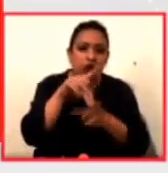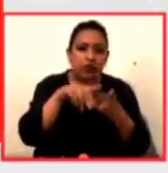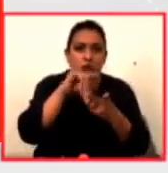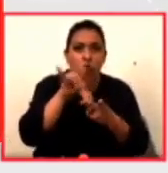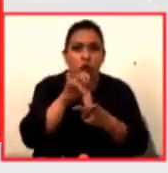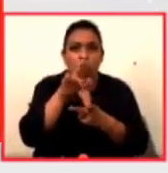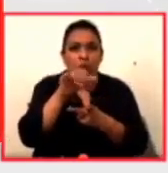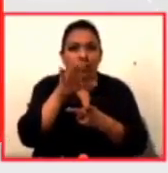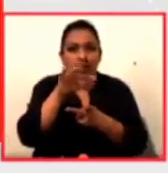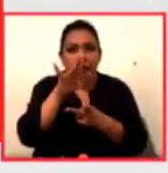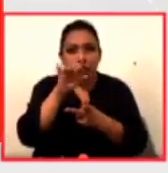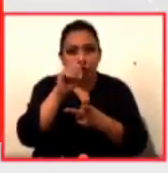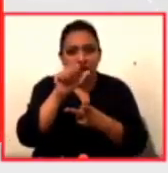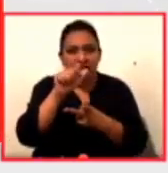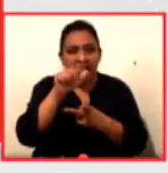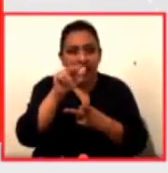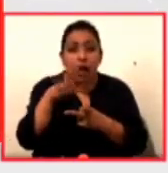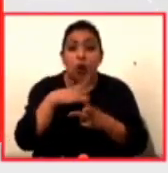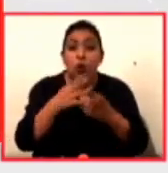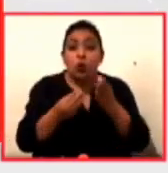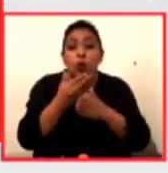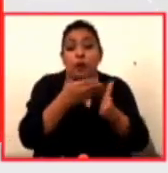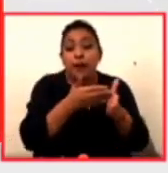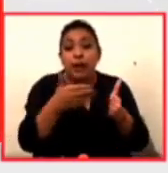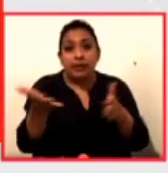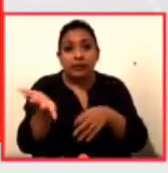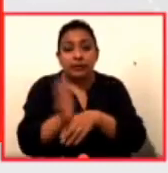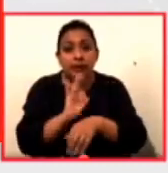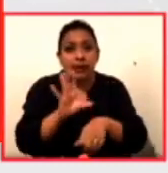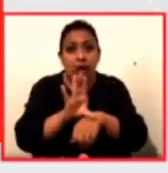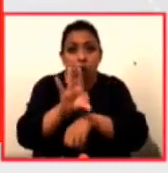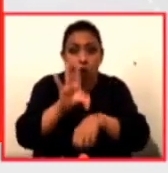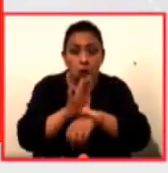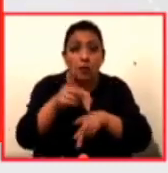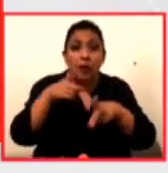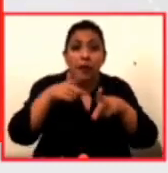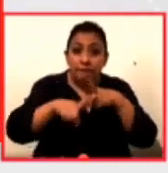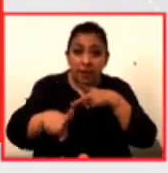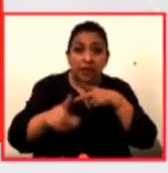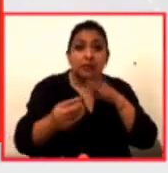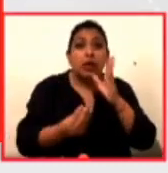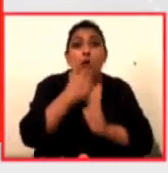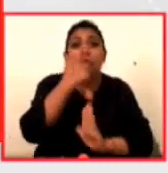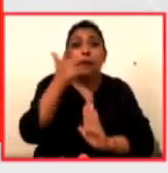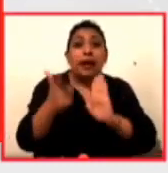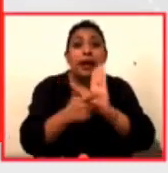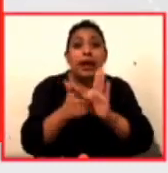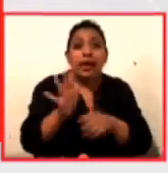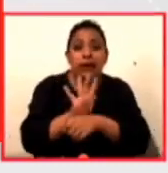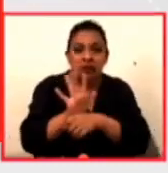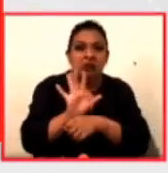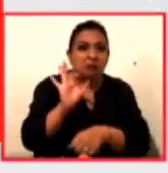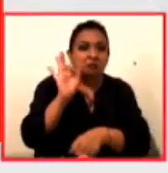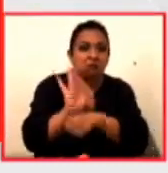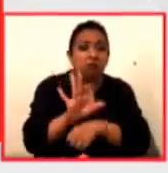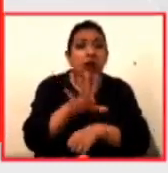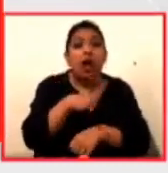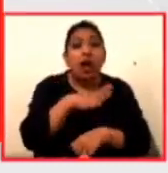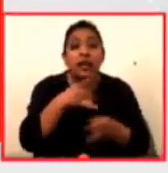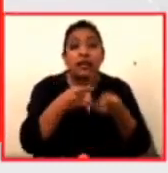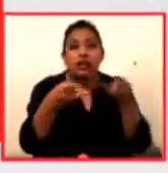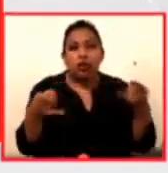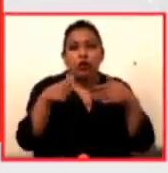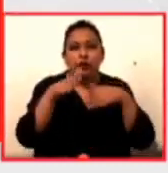Arango en los que aborda la nueva era del cine colombiano con la entrada en vigor de la nueva ley cinematográfica. La historia del cine